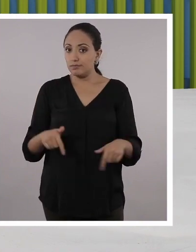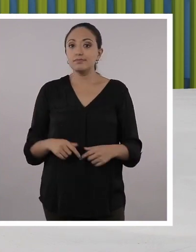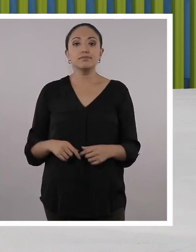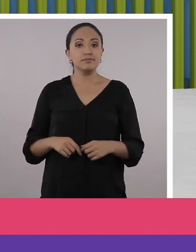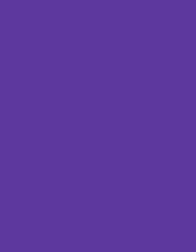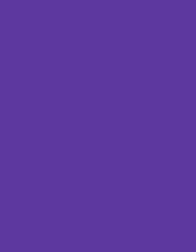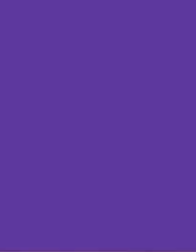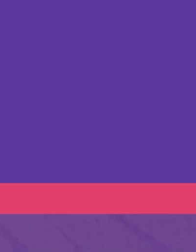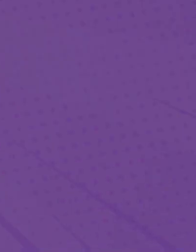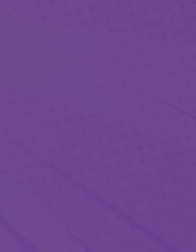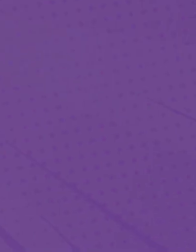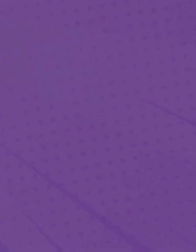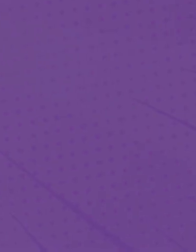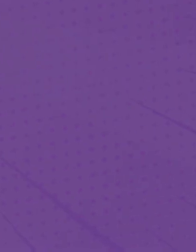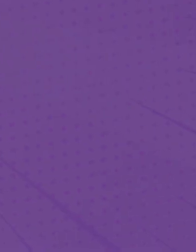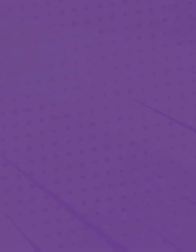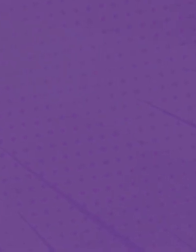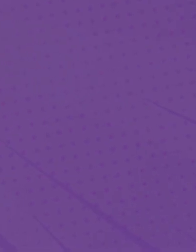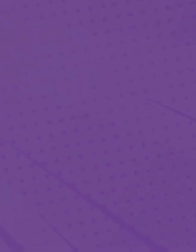del semáforo.